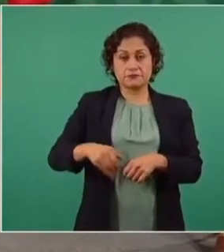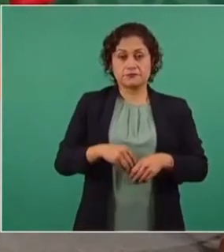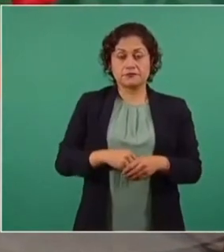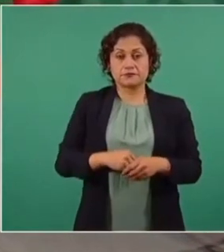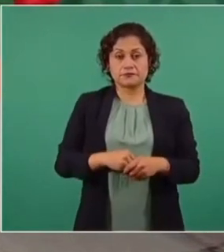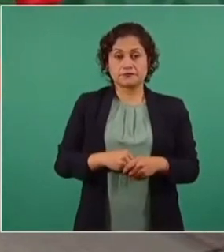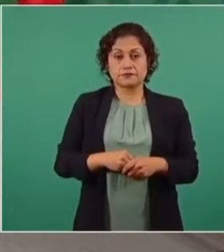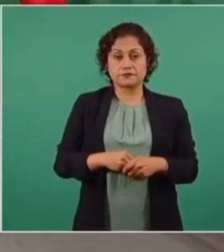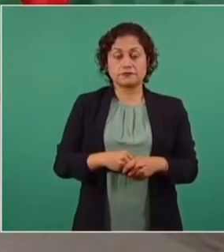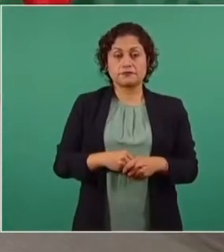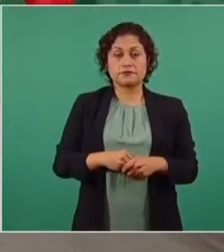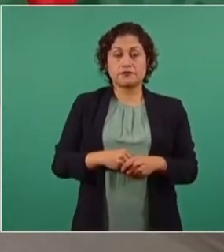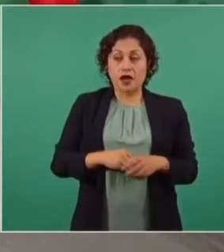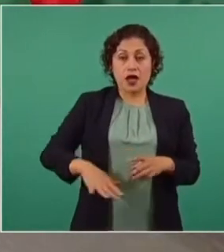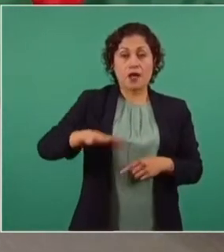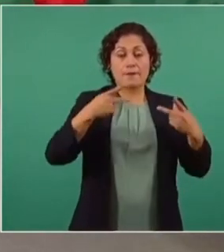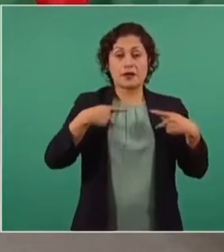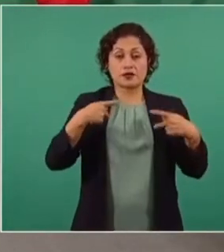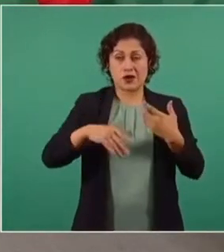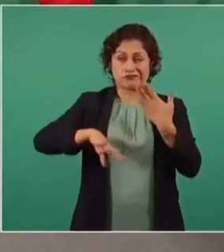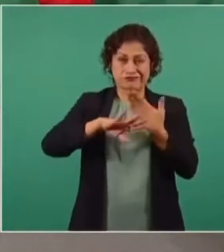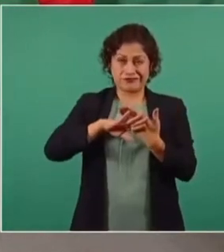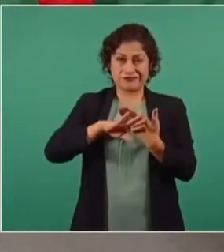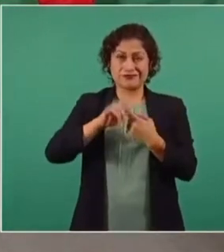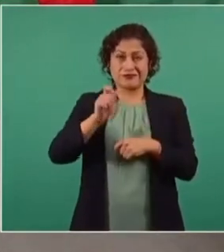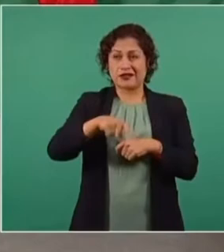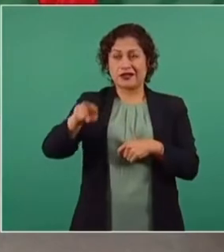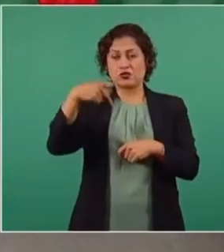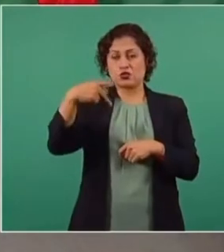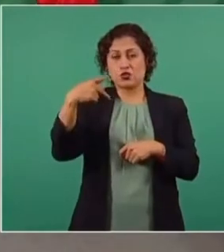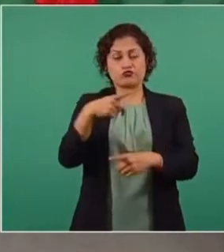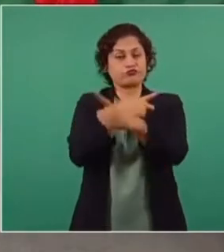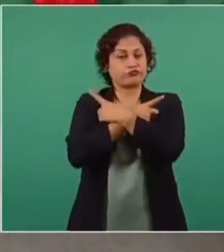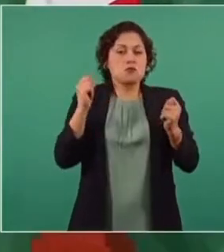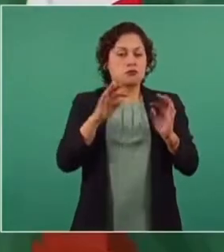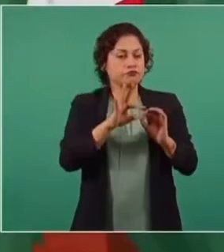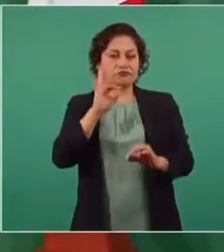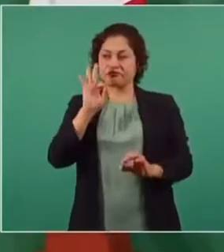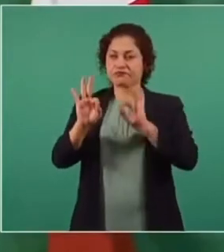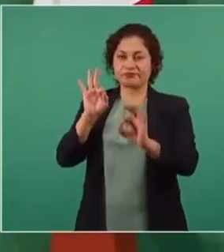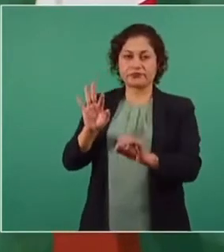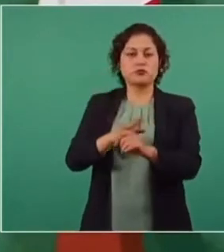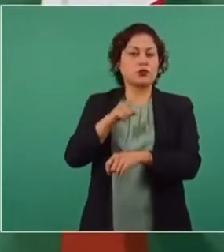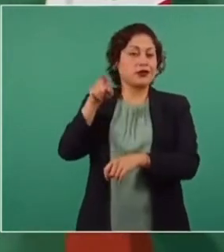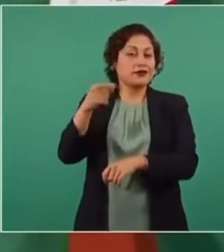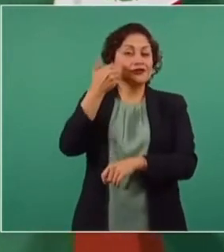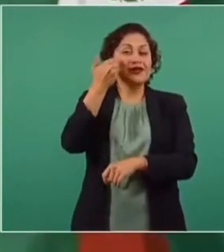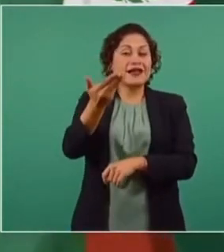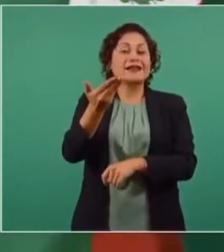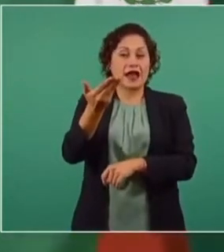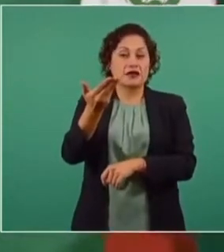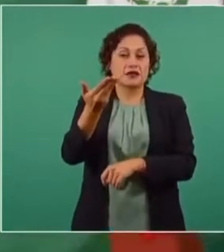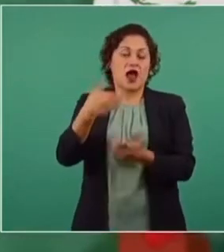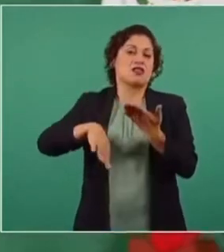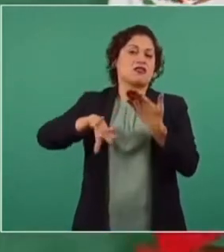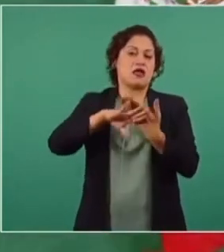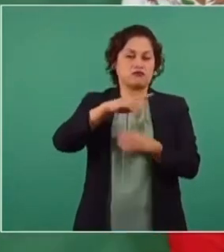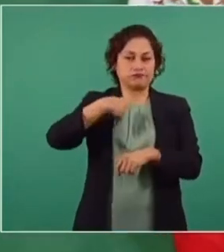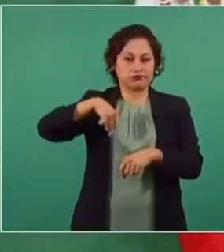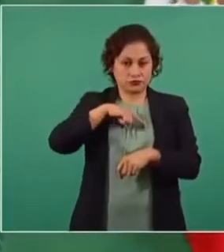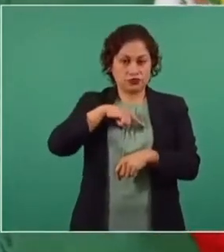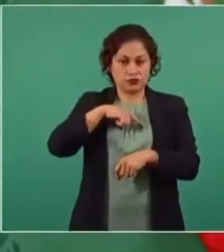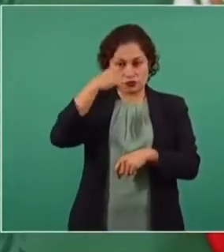porque nuestros adversarios no tienen escrúpulos de ninguna índole. Ellos querían derrotarnos, que